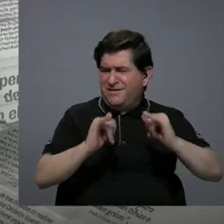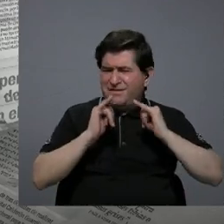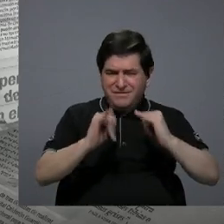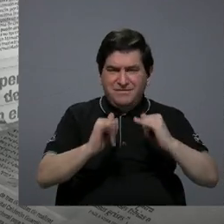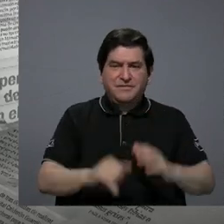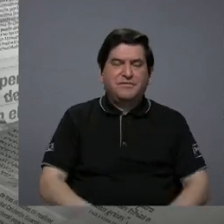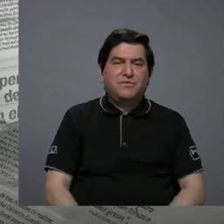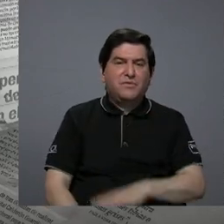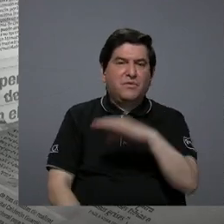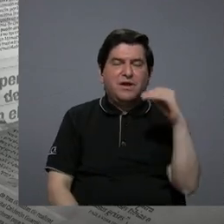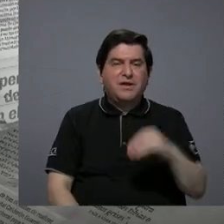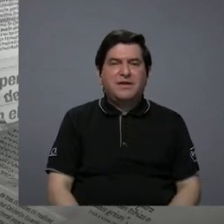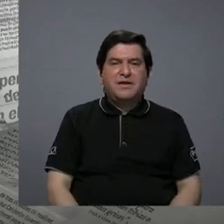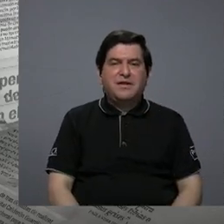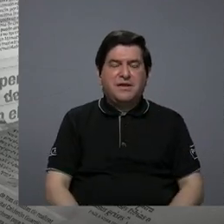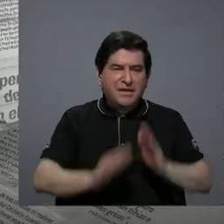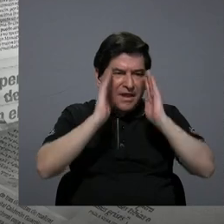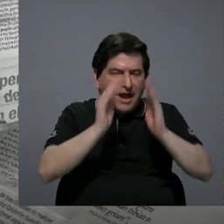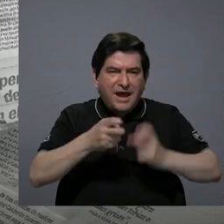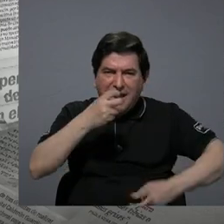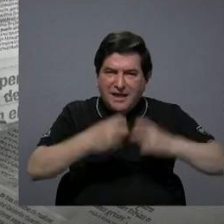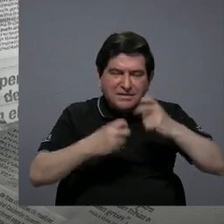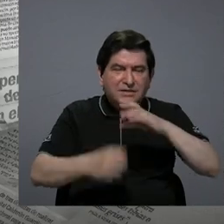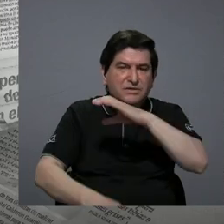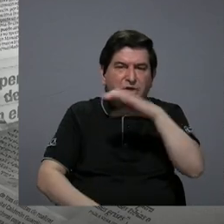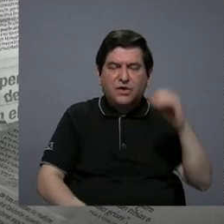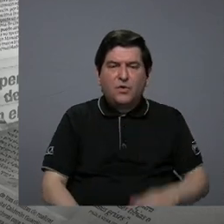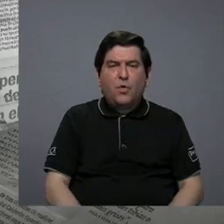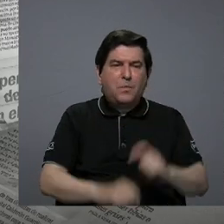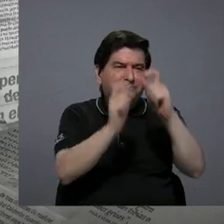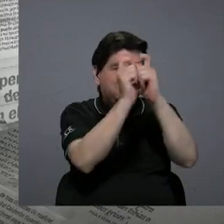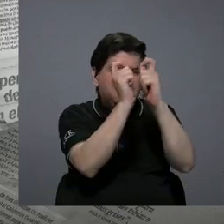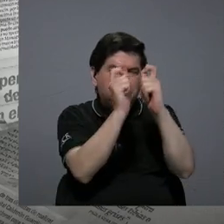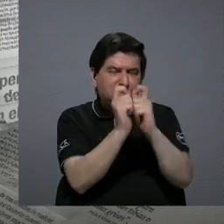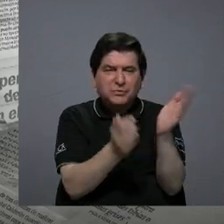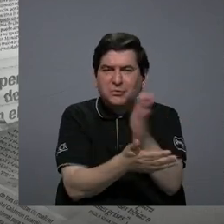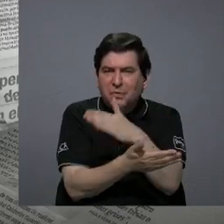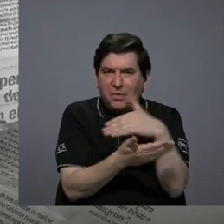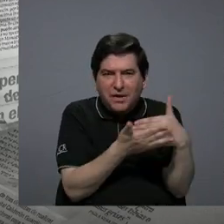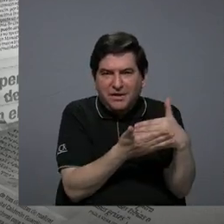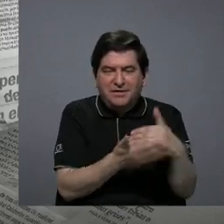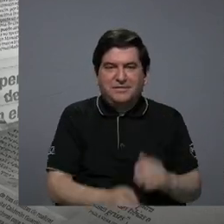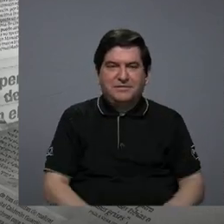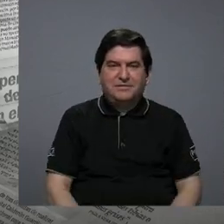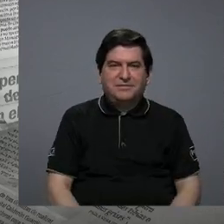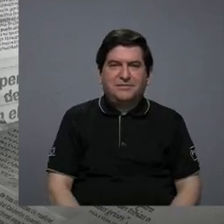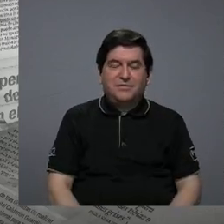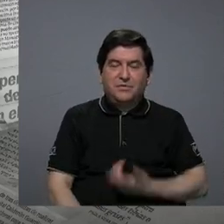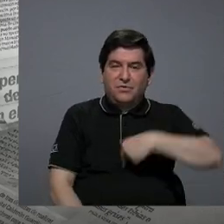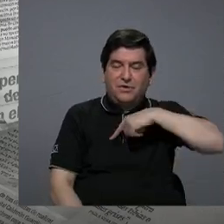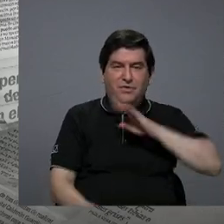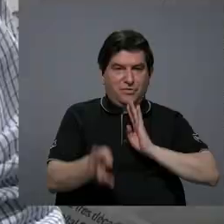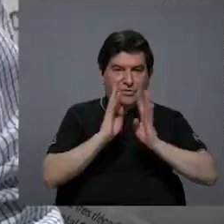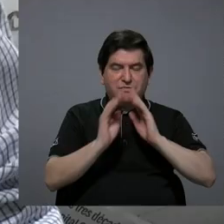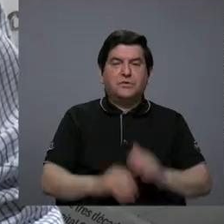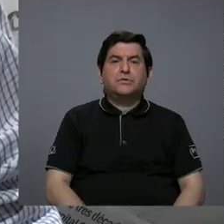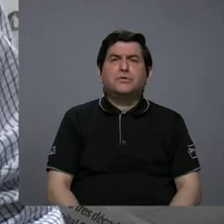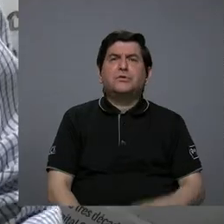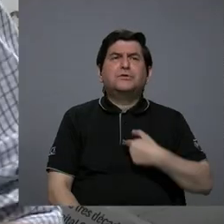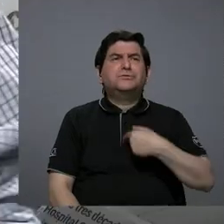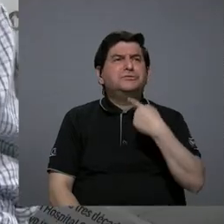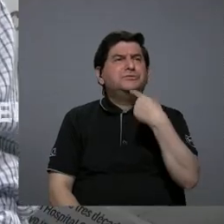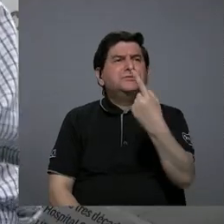y cómo atacar este problema o puntualizar sobre algo en lo que hemos venido hablando yo